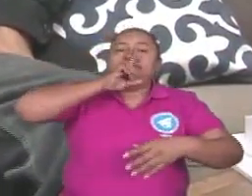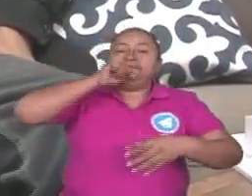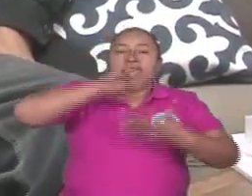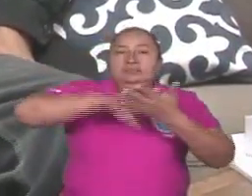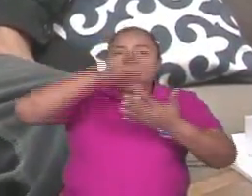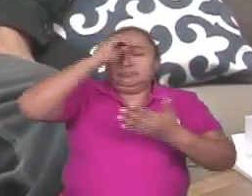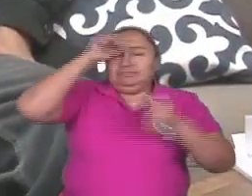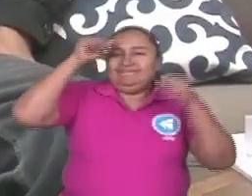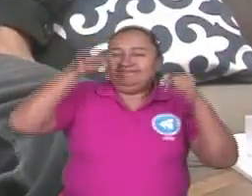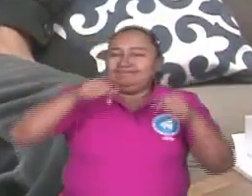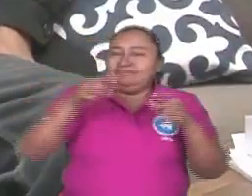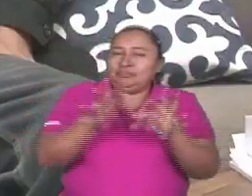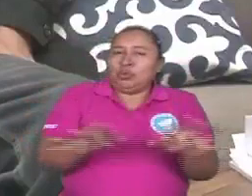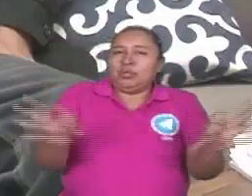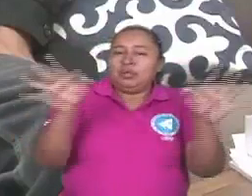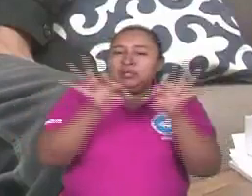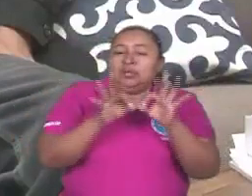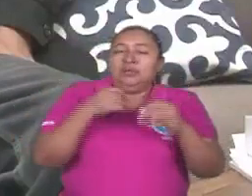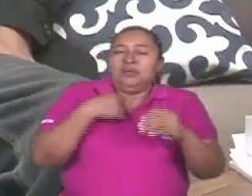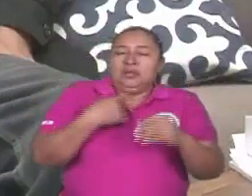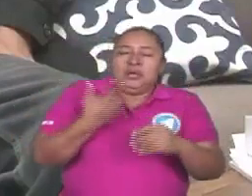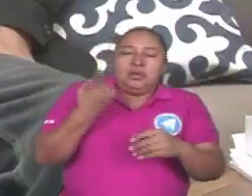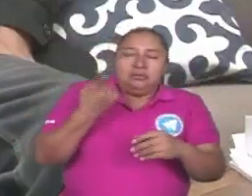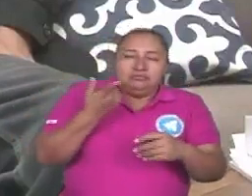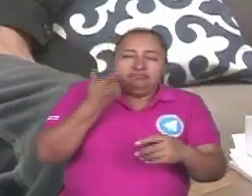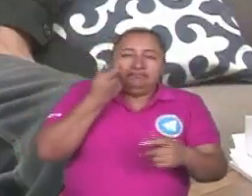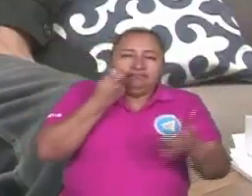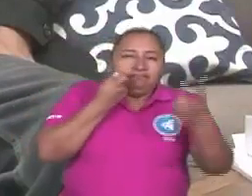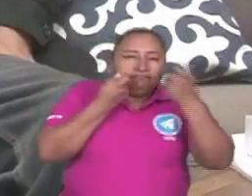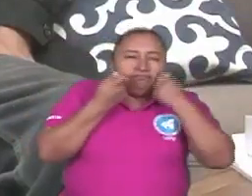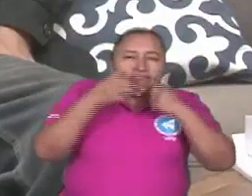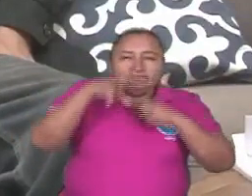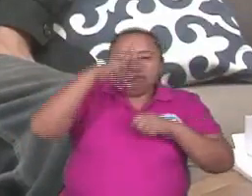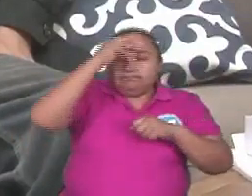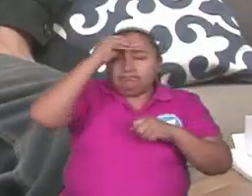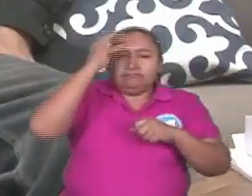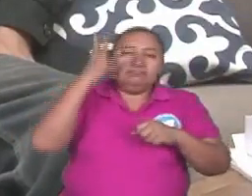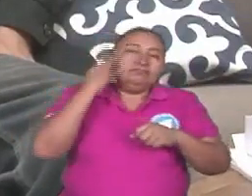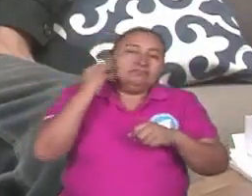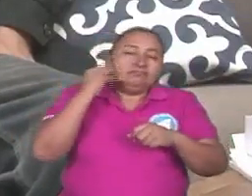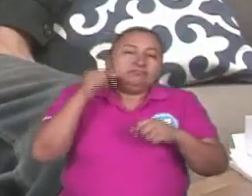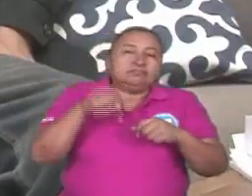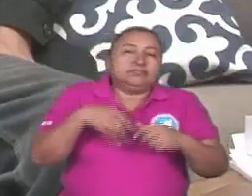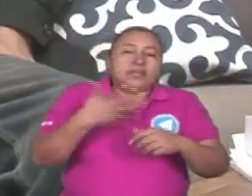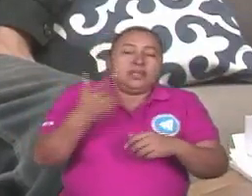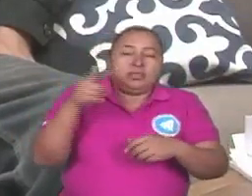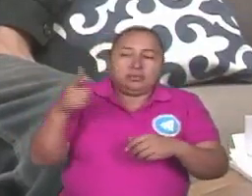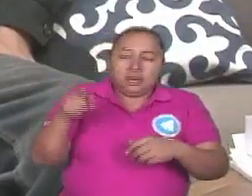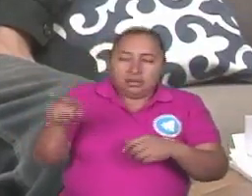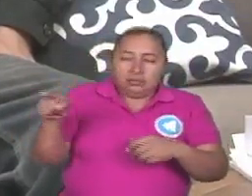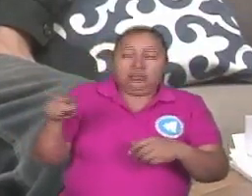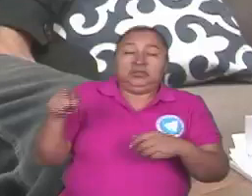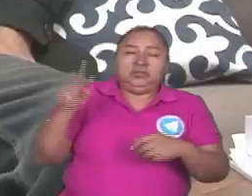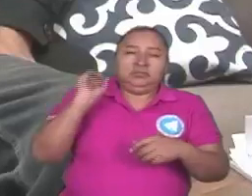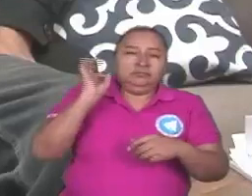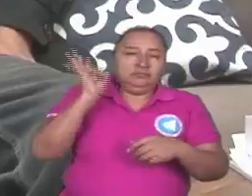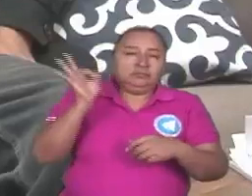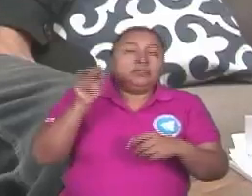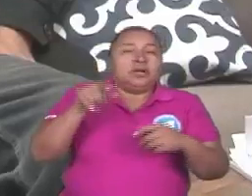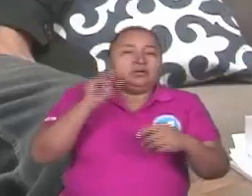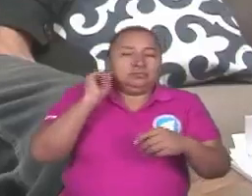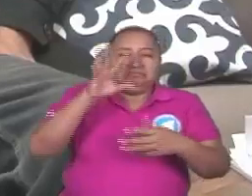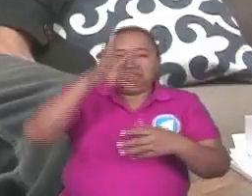aprendizaje y vamos acumulando experiencia después de este golpe fallido. Y tenemos que